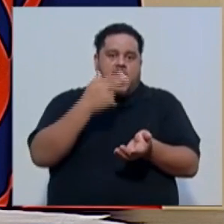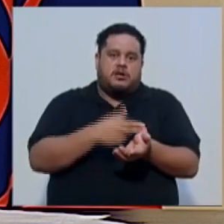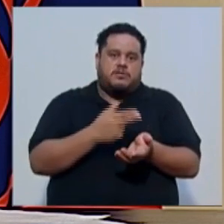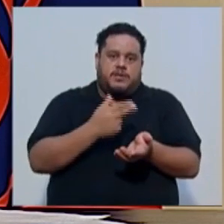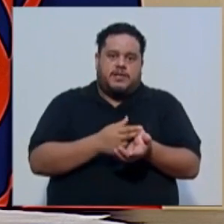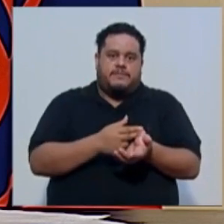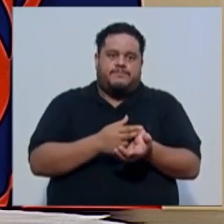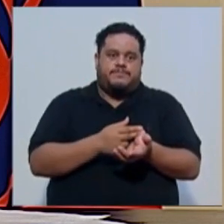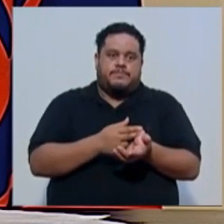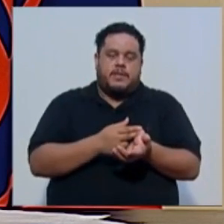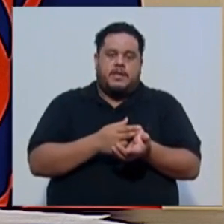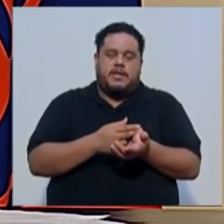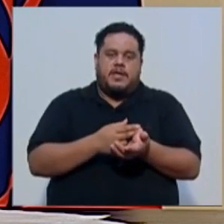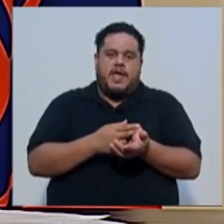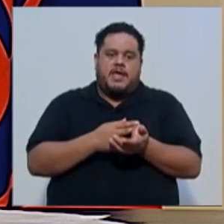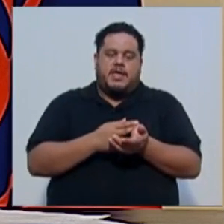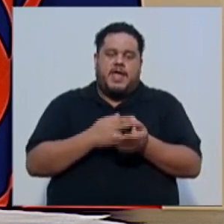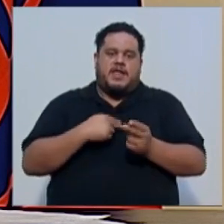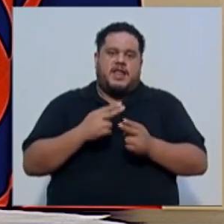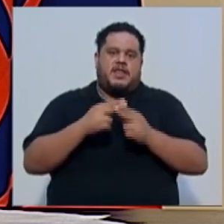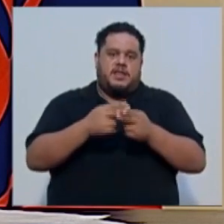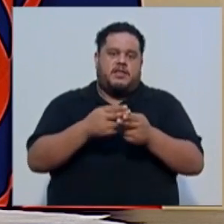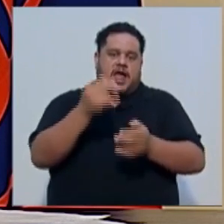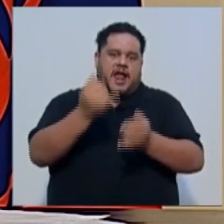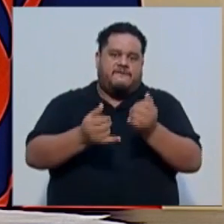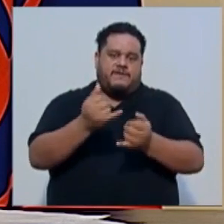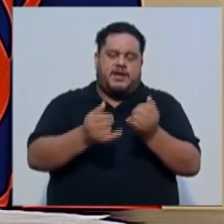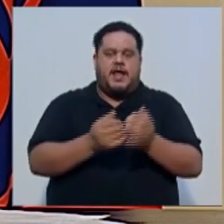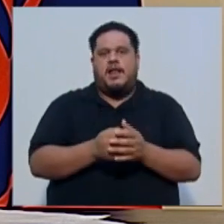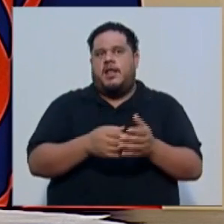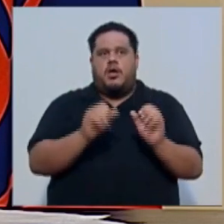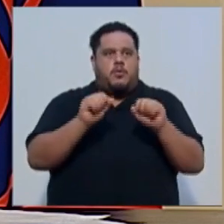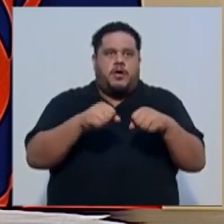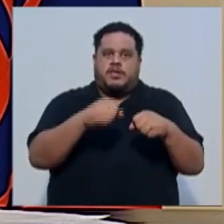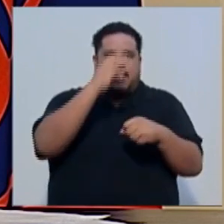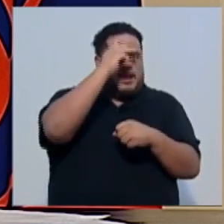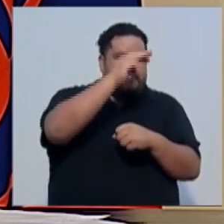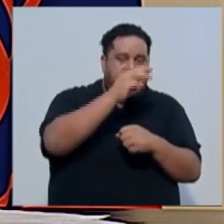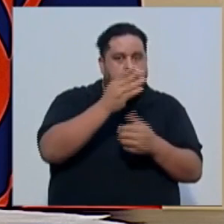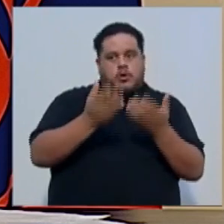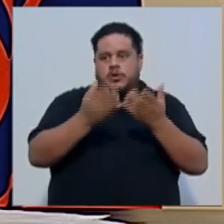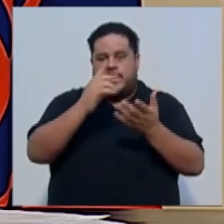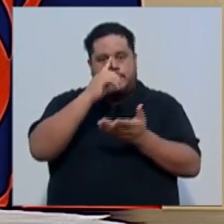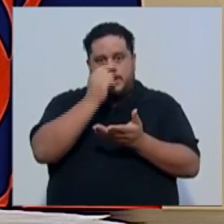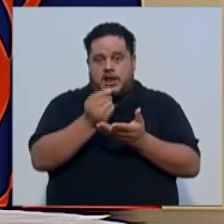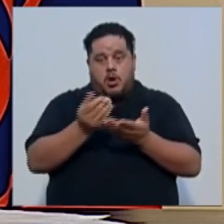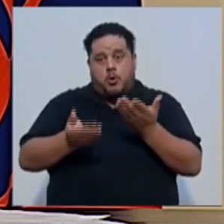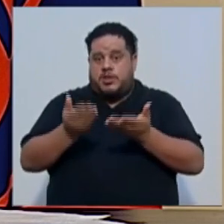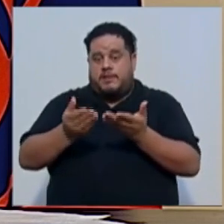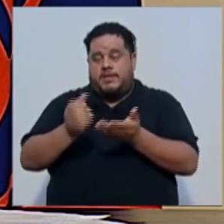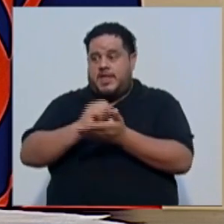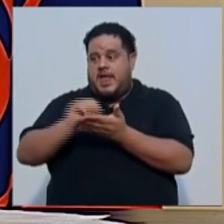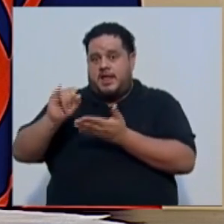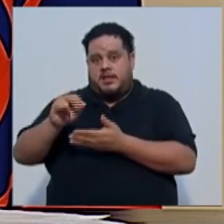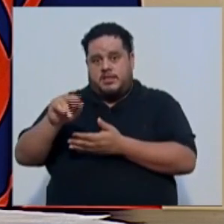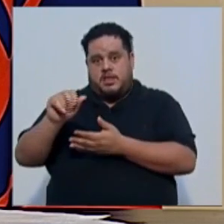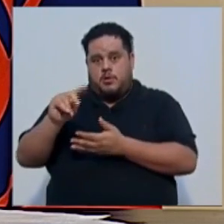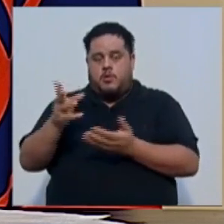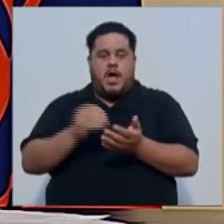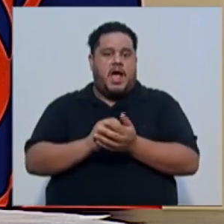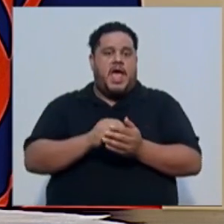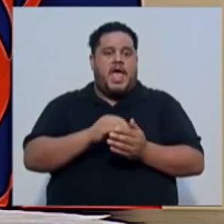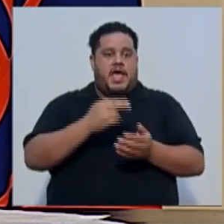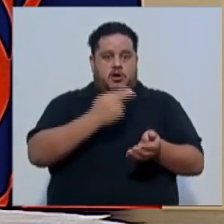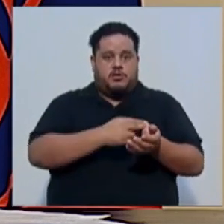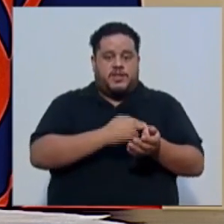designe como destino final. Puede ser el México, puede ser el Calderón, el San Juan, el Hospital de